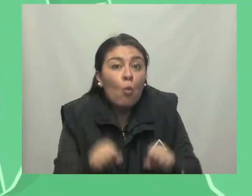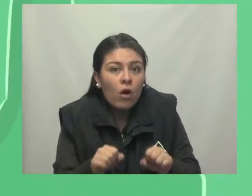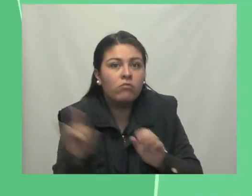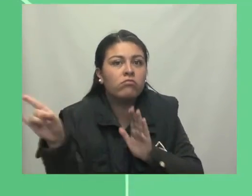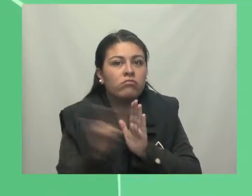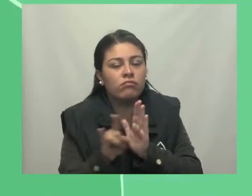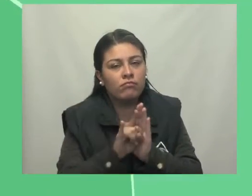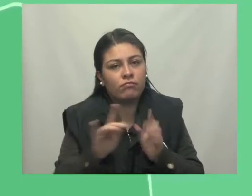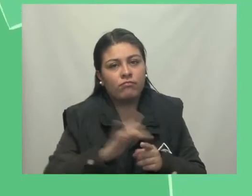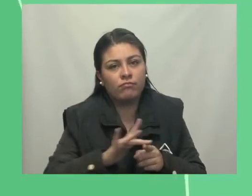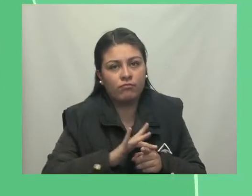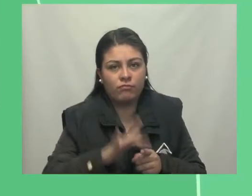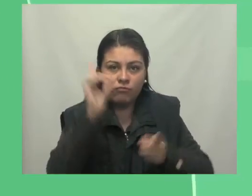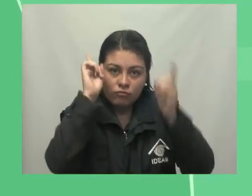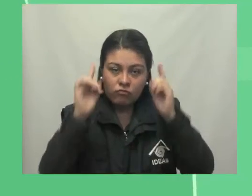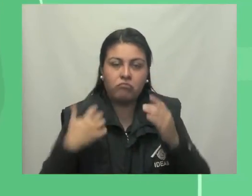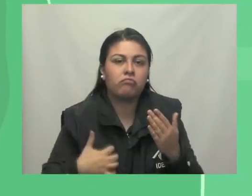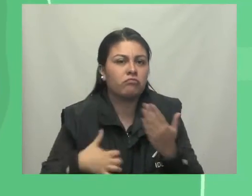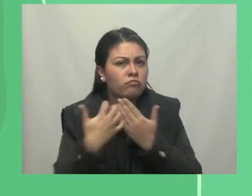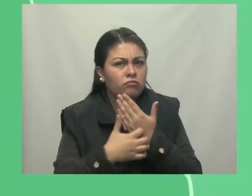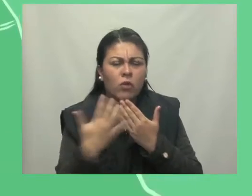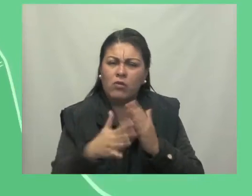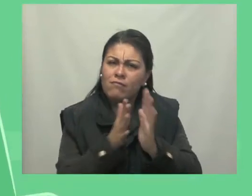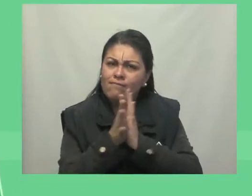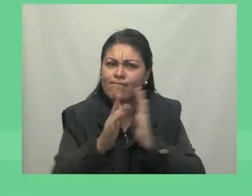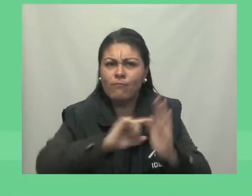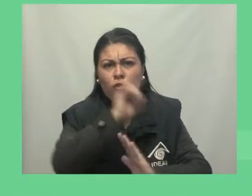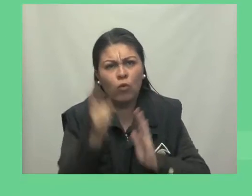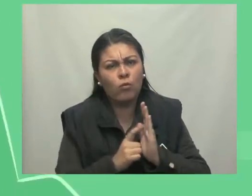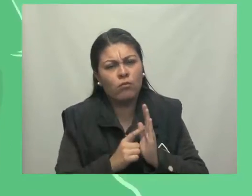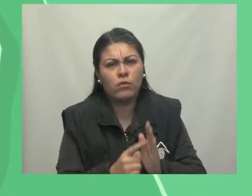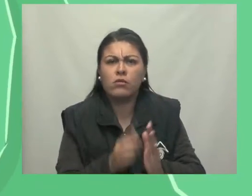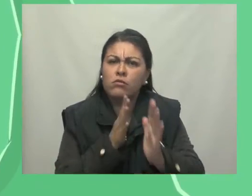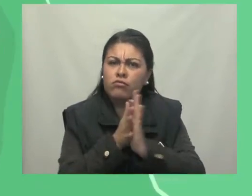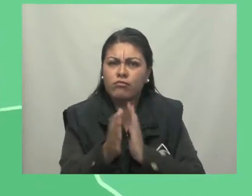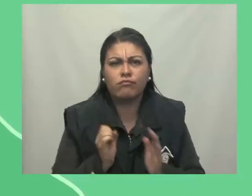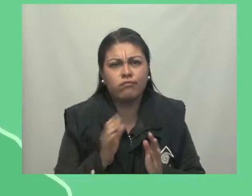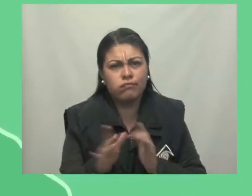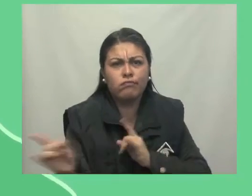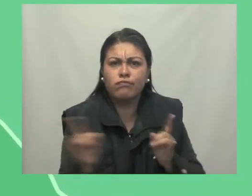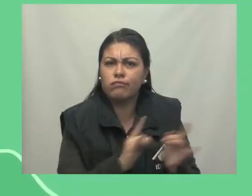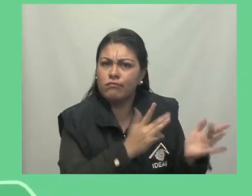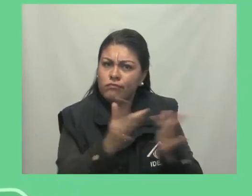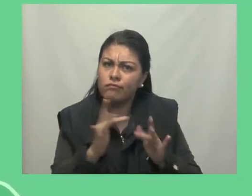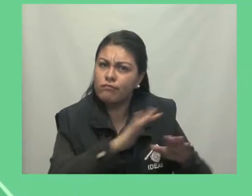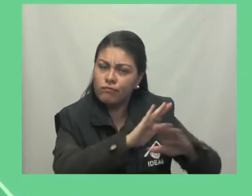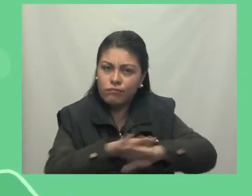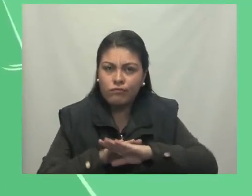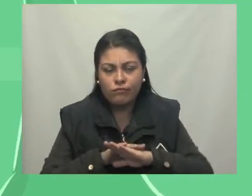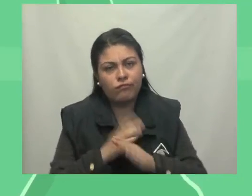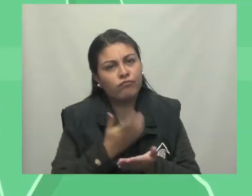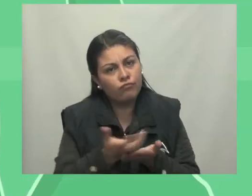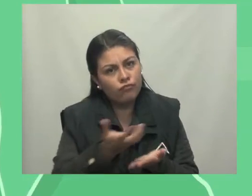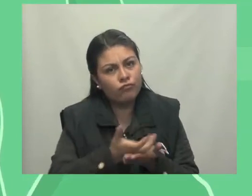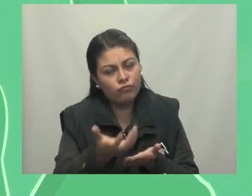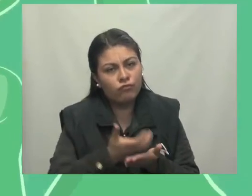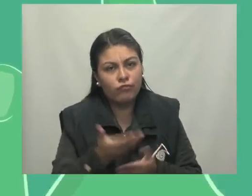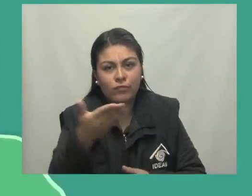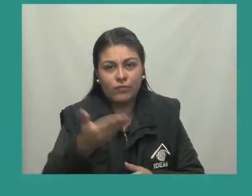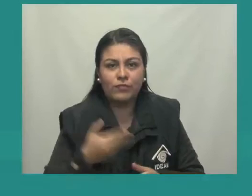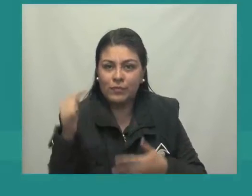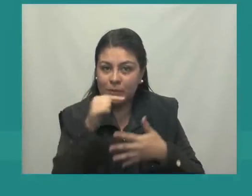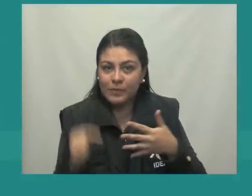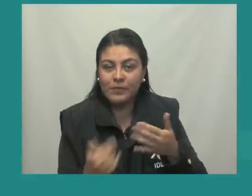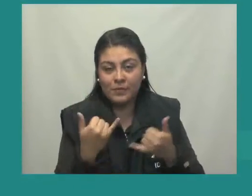aplicación Mi Pronóstico desde Google Play o App Store. Información en tiempo real, detallada, satelital, recomendaciones y